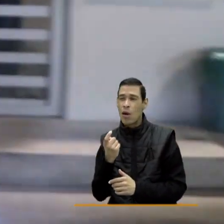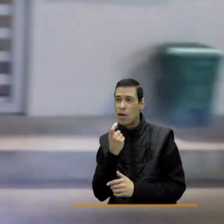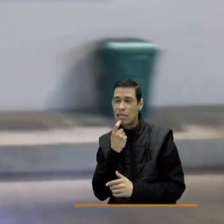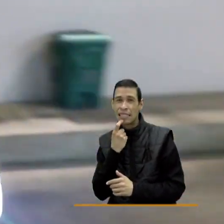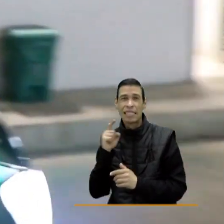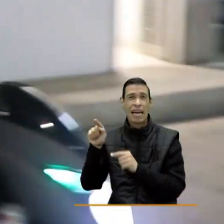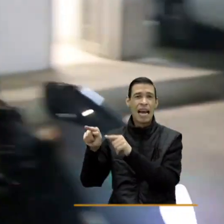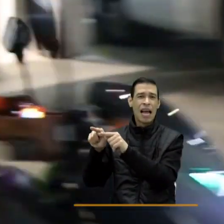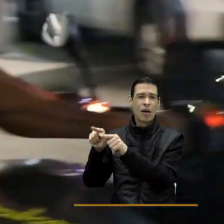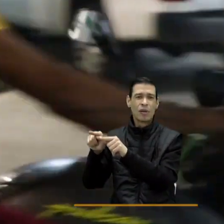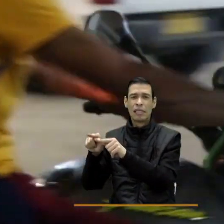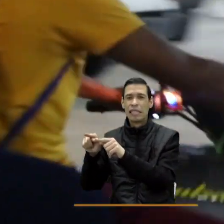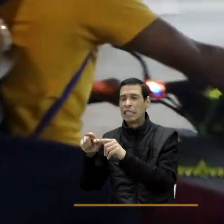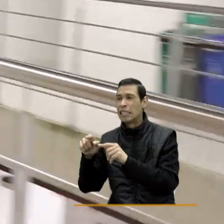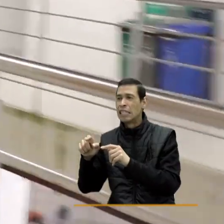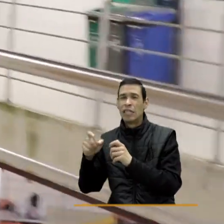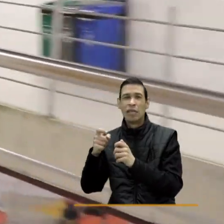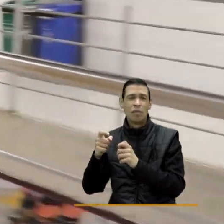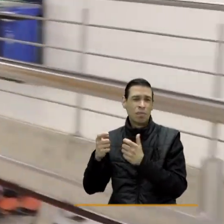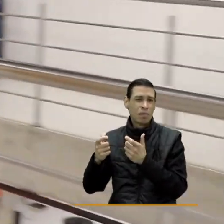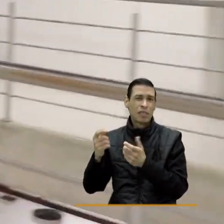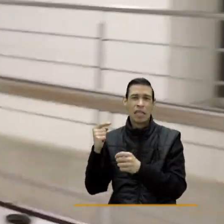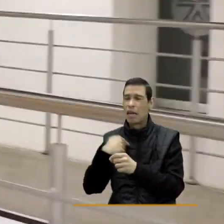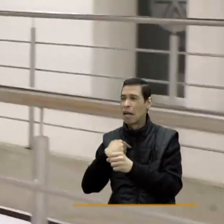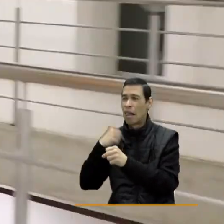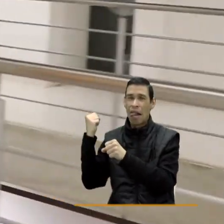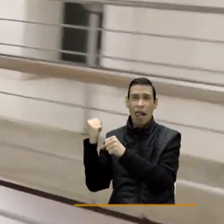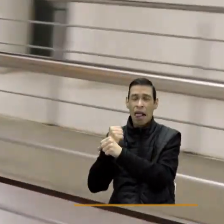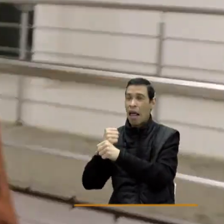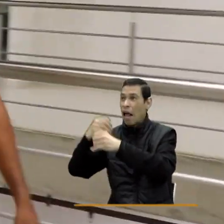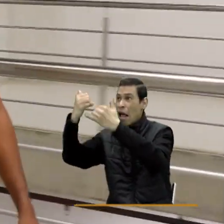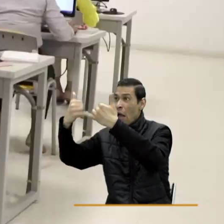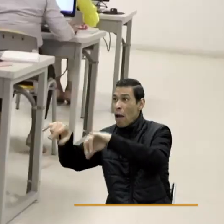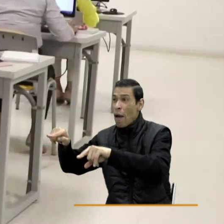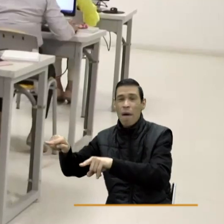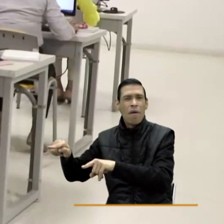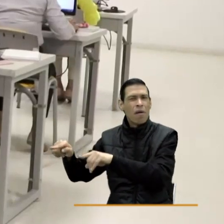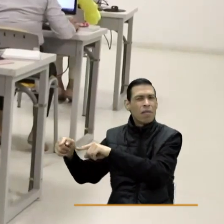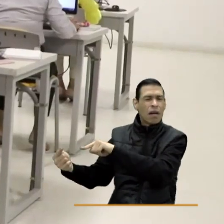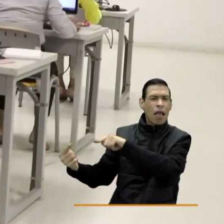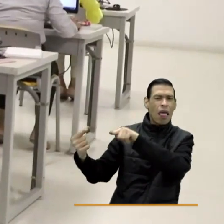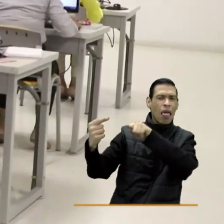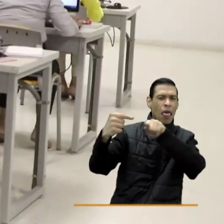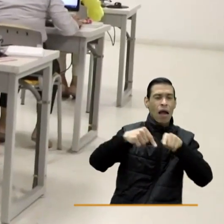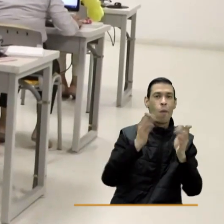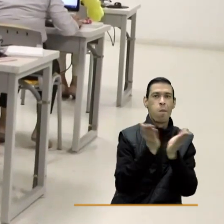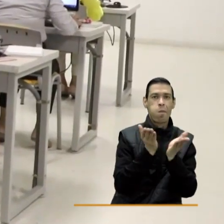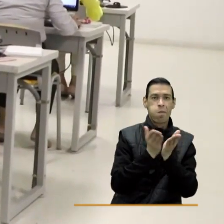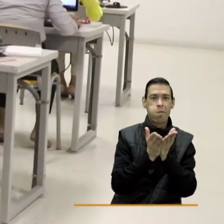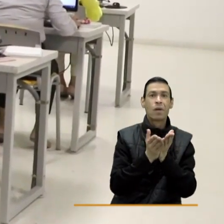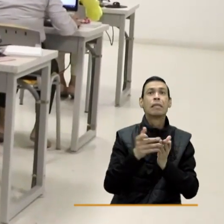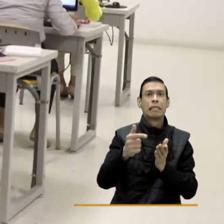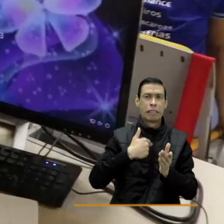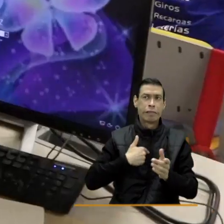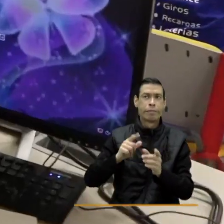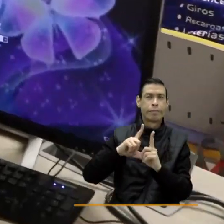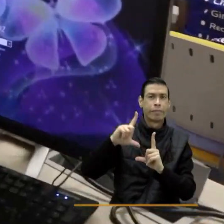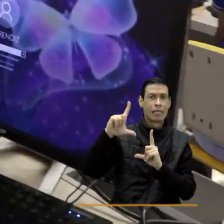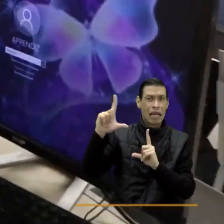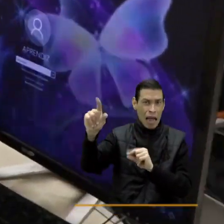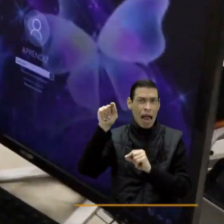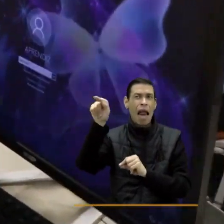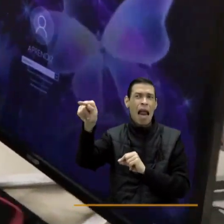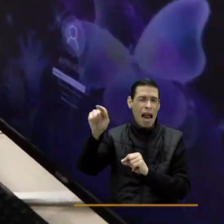venirme porque las clases comienzan temprano y ya de allí irme para nuestro hogar. Yo vivo en el barrio Alto de